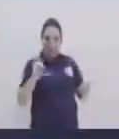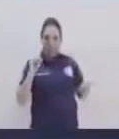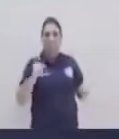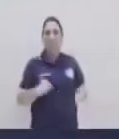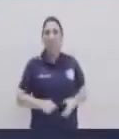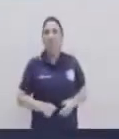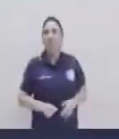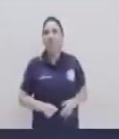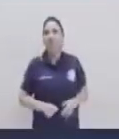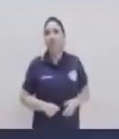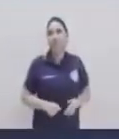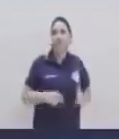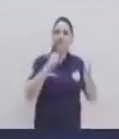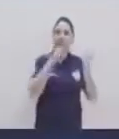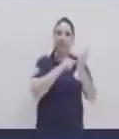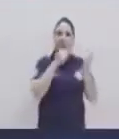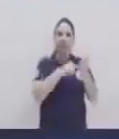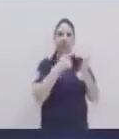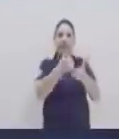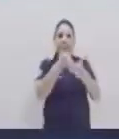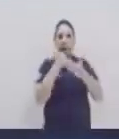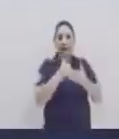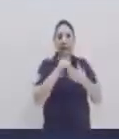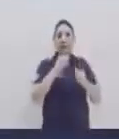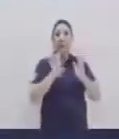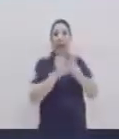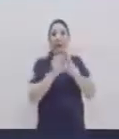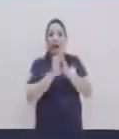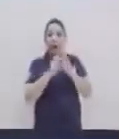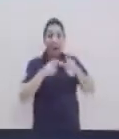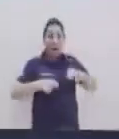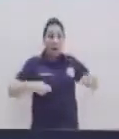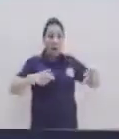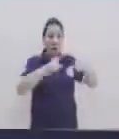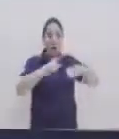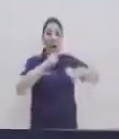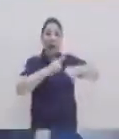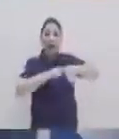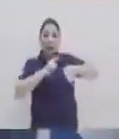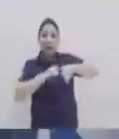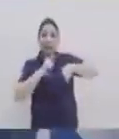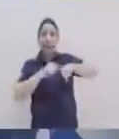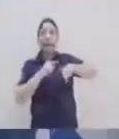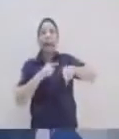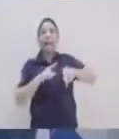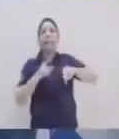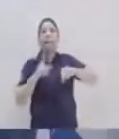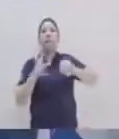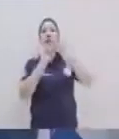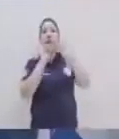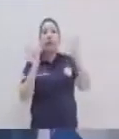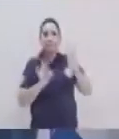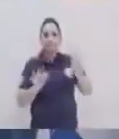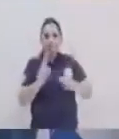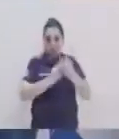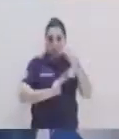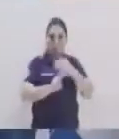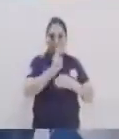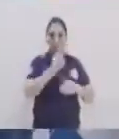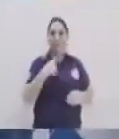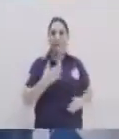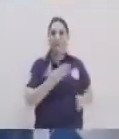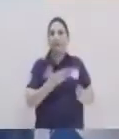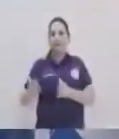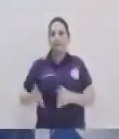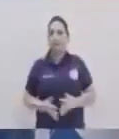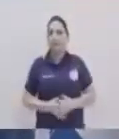de esa, ¿verdad? Y dentro de esto también sirve el ejemplo ese de buscar el lugar, buscar el modo y buscar el momento. ¿cómo